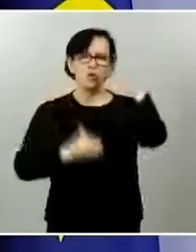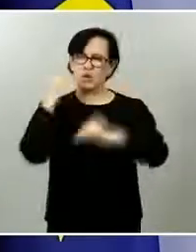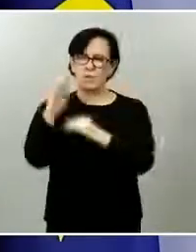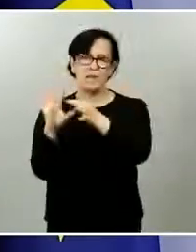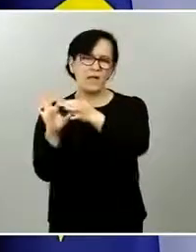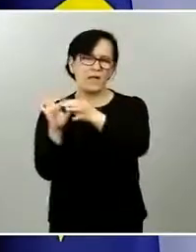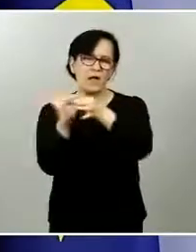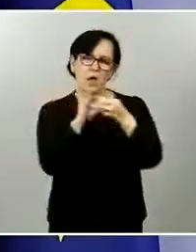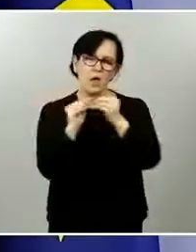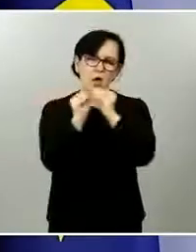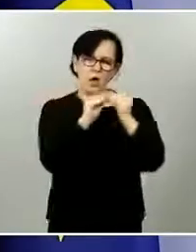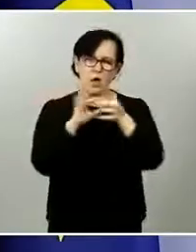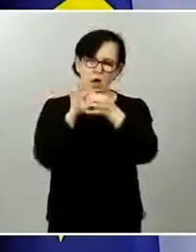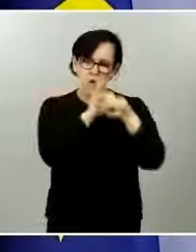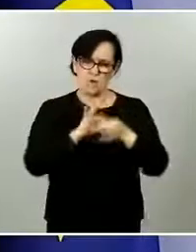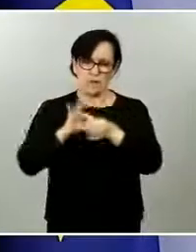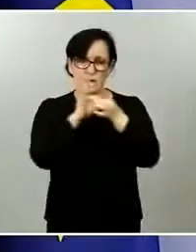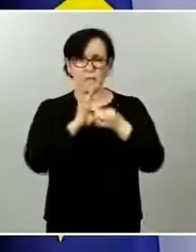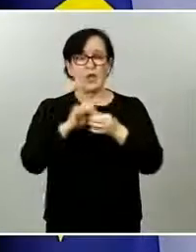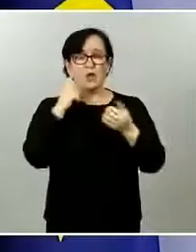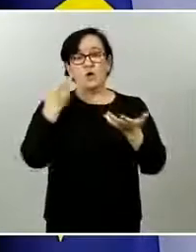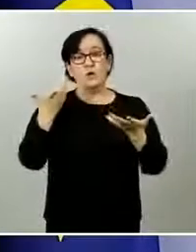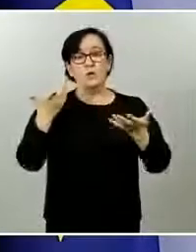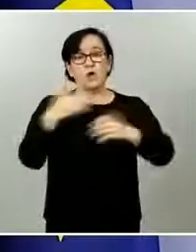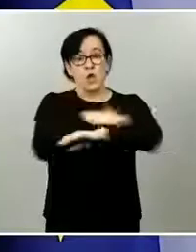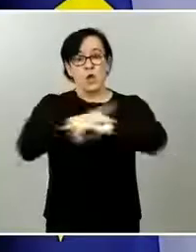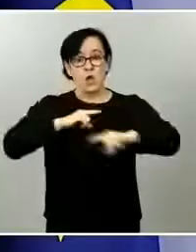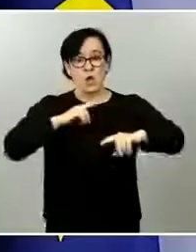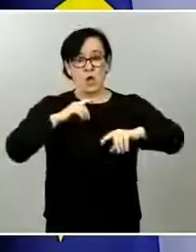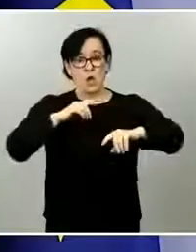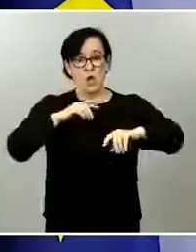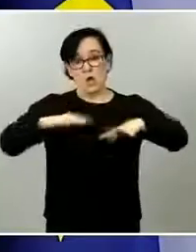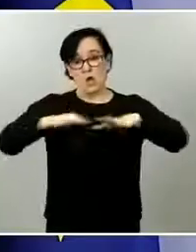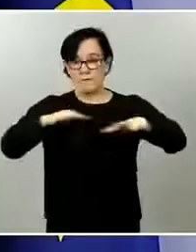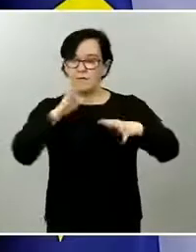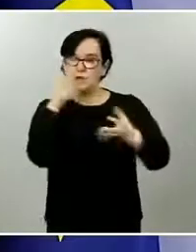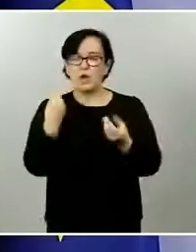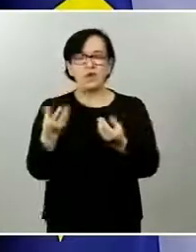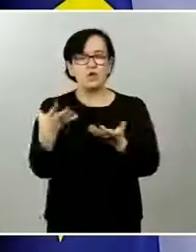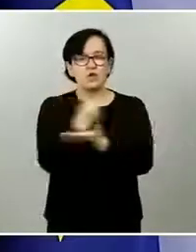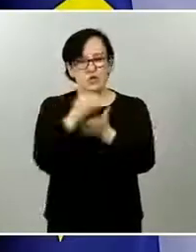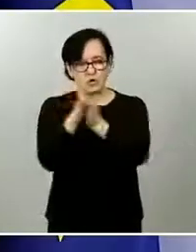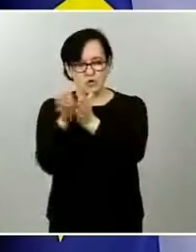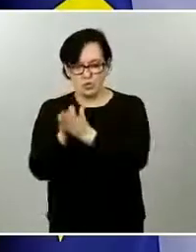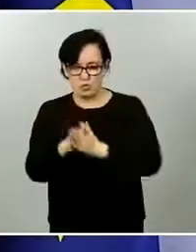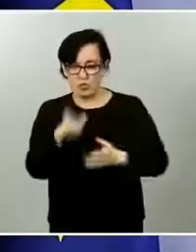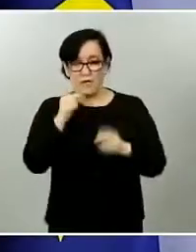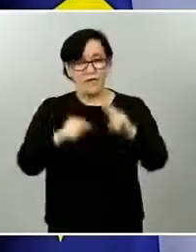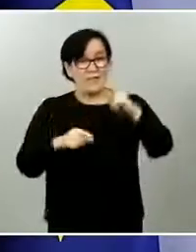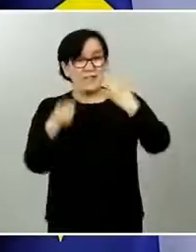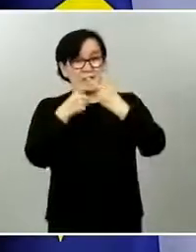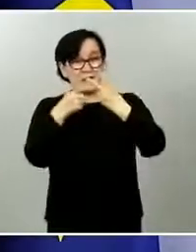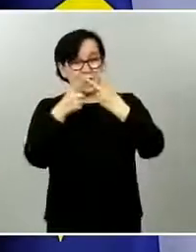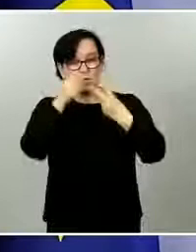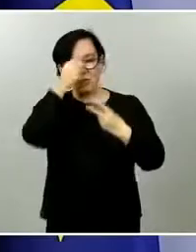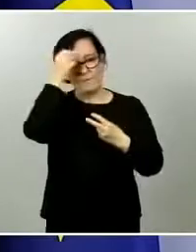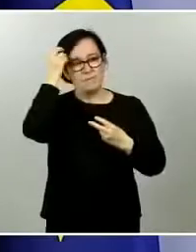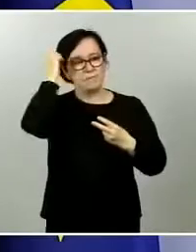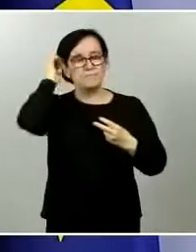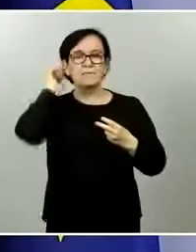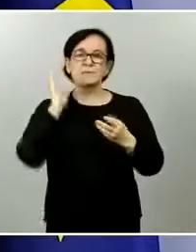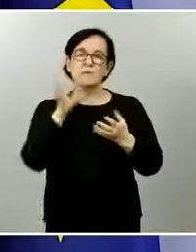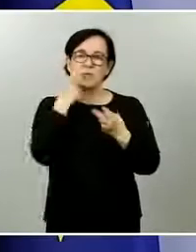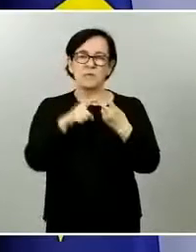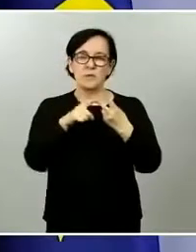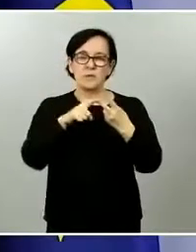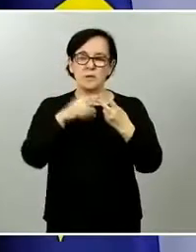Superamos la primera etapa unidos y hoy, ya en esa segunda etapa de desescalada, también la superaremos unidos con estos mecanismos de